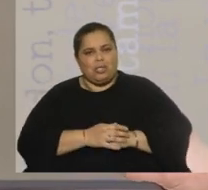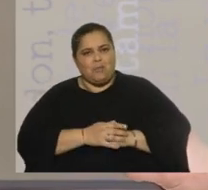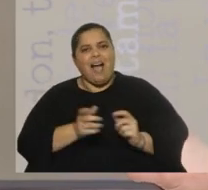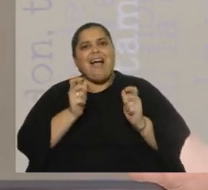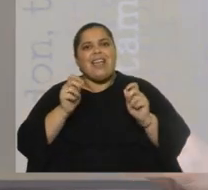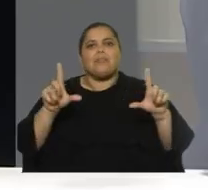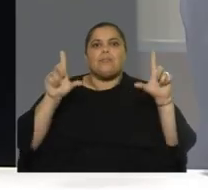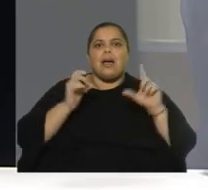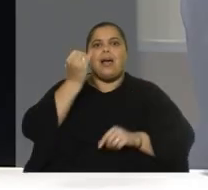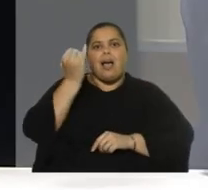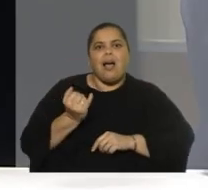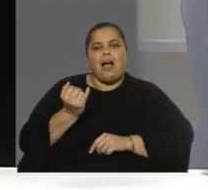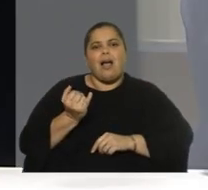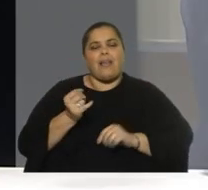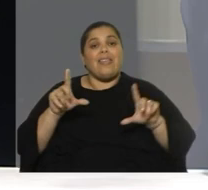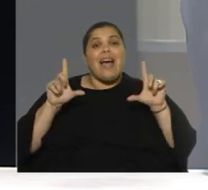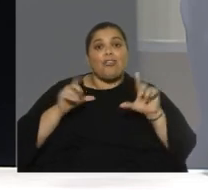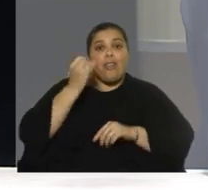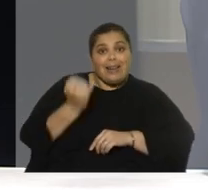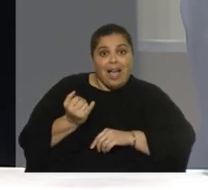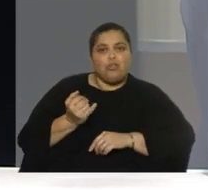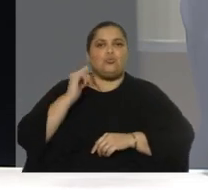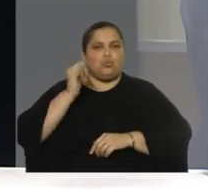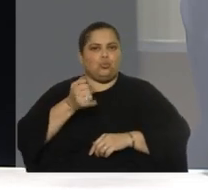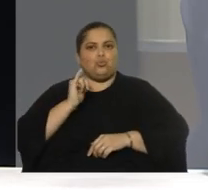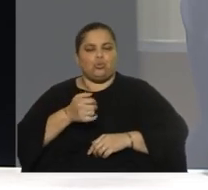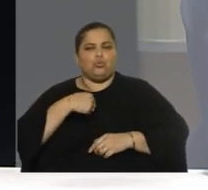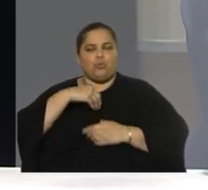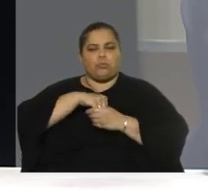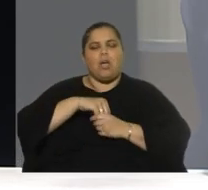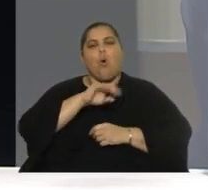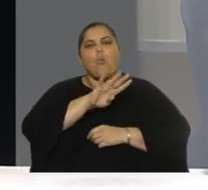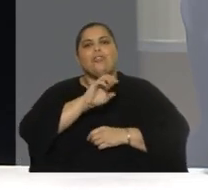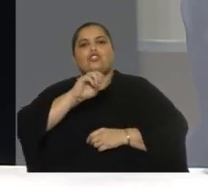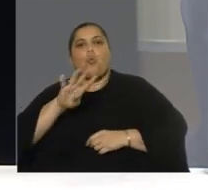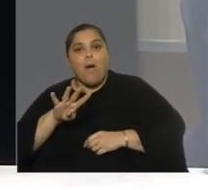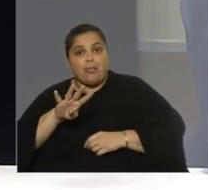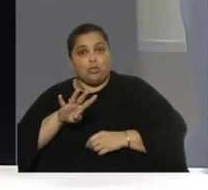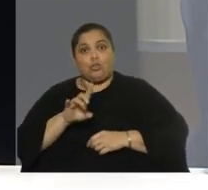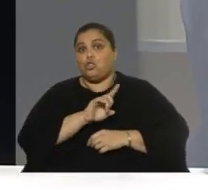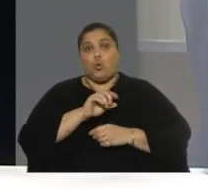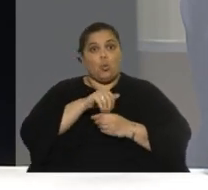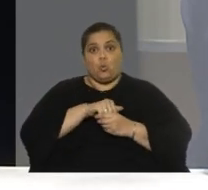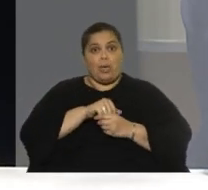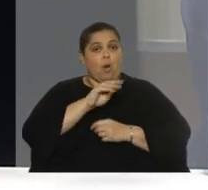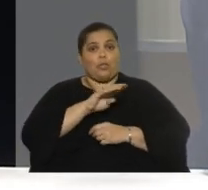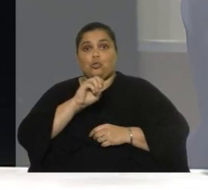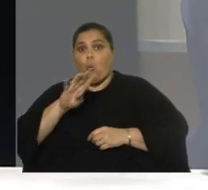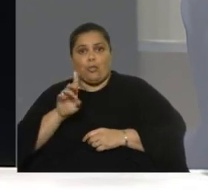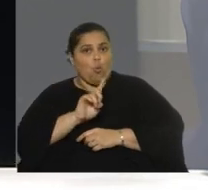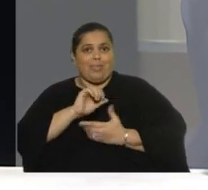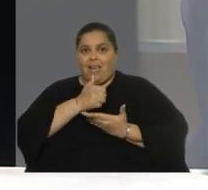el candidato? Álvaro Delgado para mí es Álvaro Delgado sí, sí, sí yo estoy en la 404 si no estuviera en la 404 no estaría en el Partido Nacional